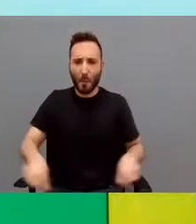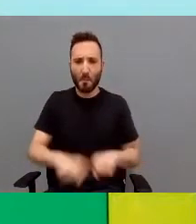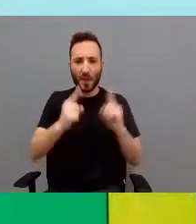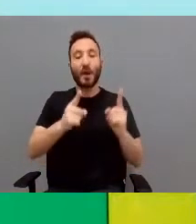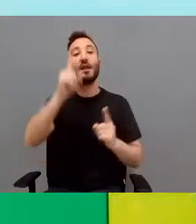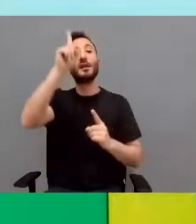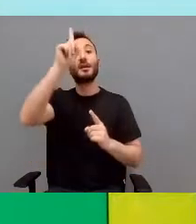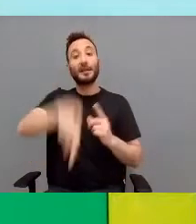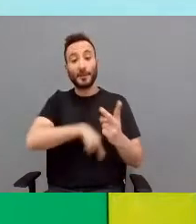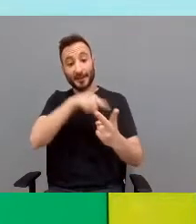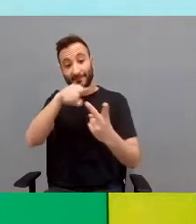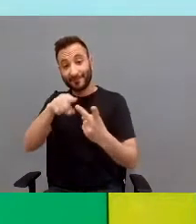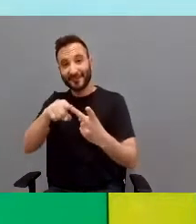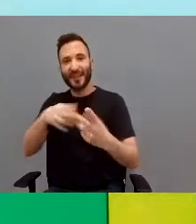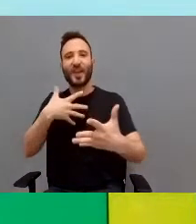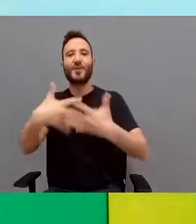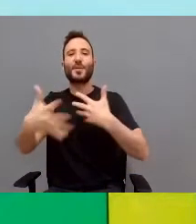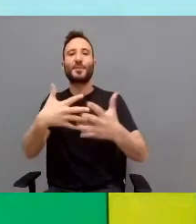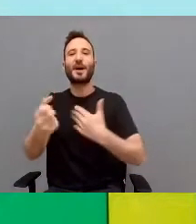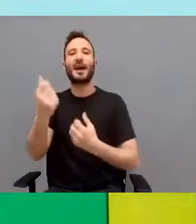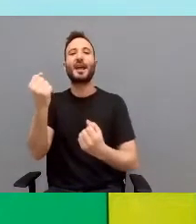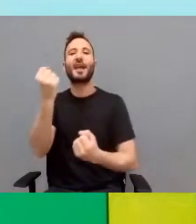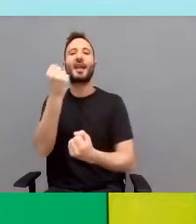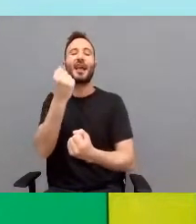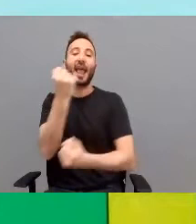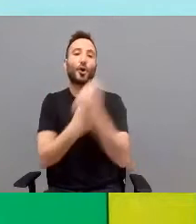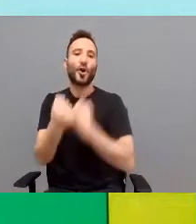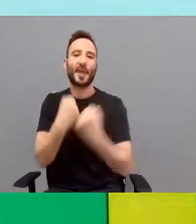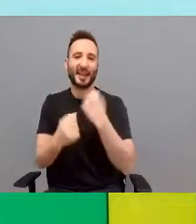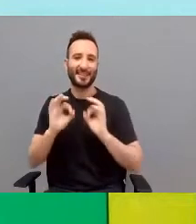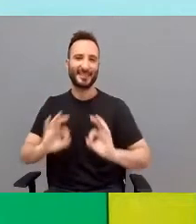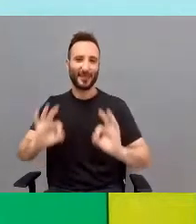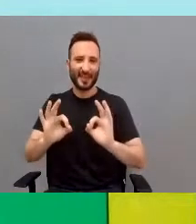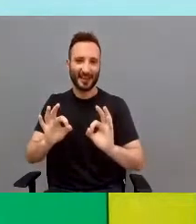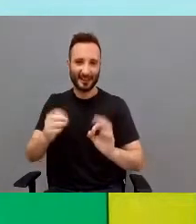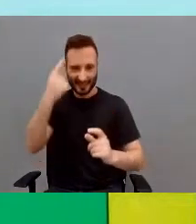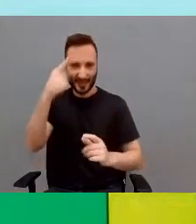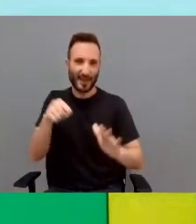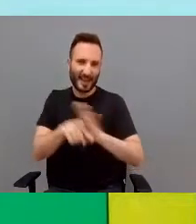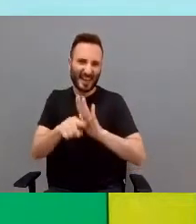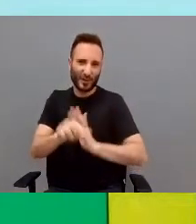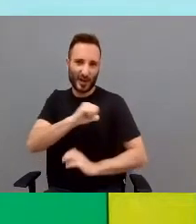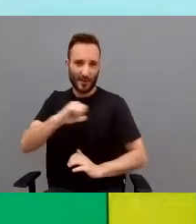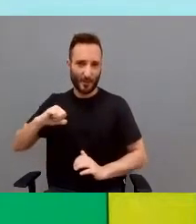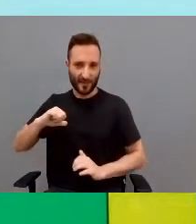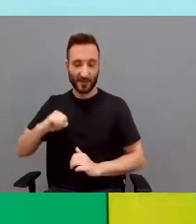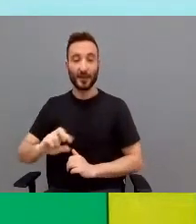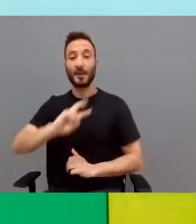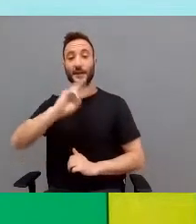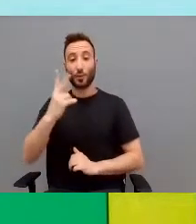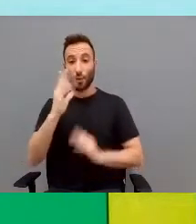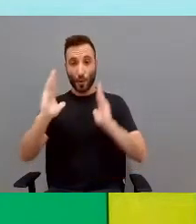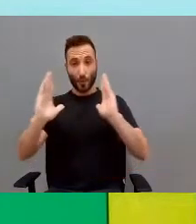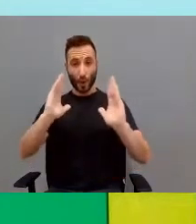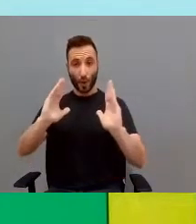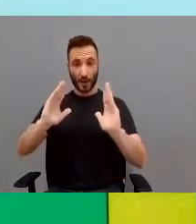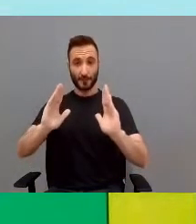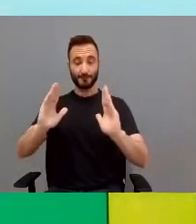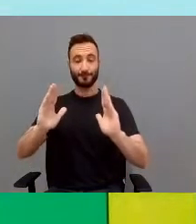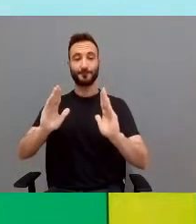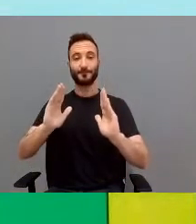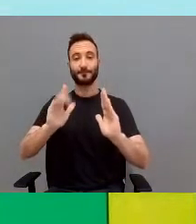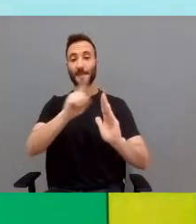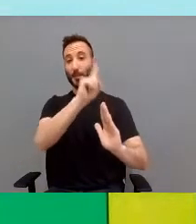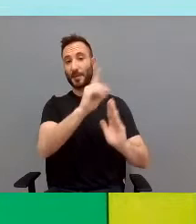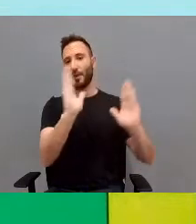y se hace real el manejo de la economía. A continuación vamos a pasar al siguiente bloque, el segundo bloque, y